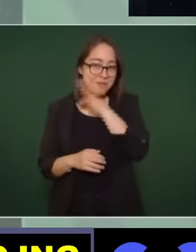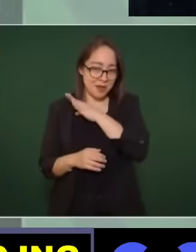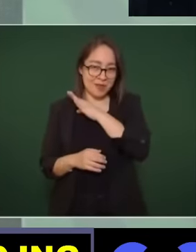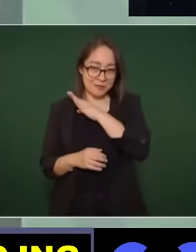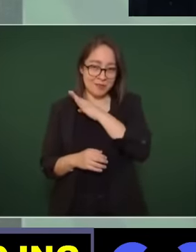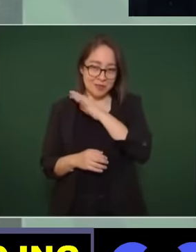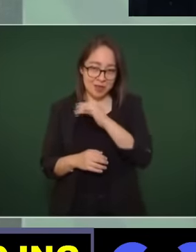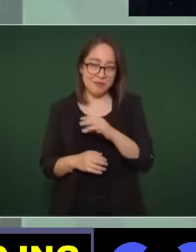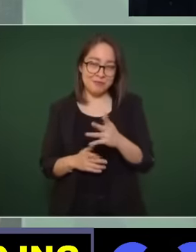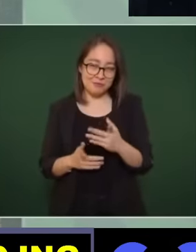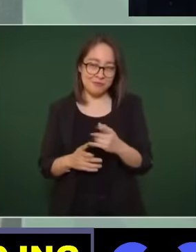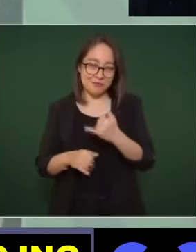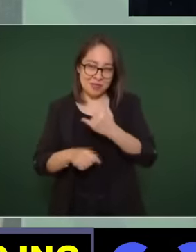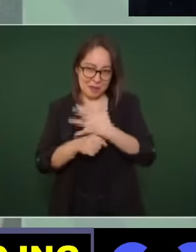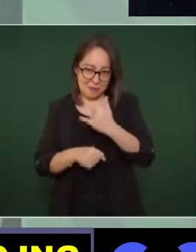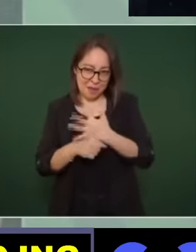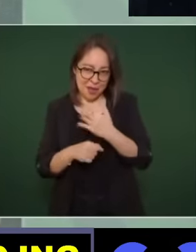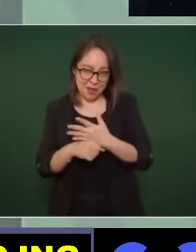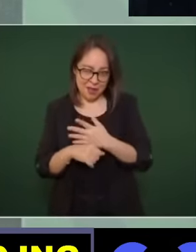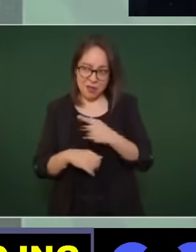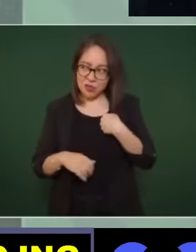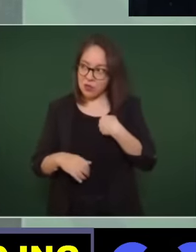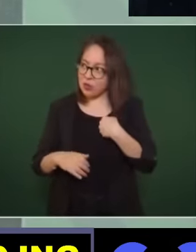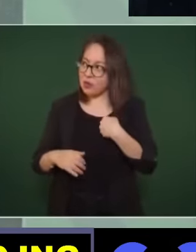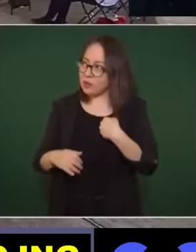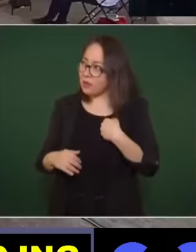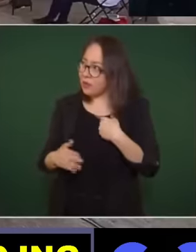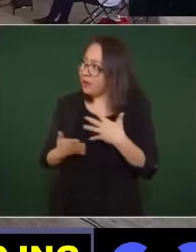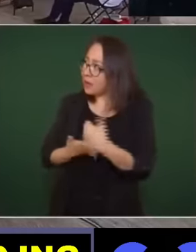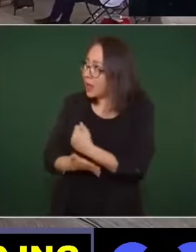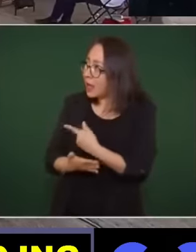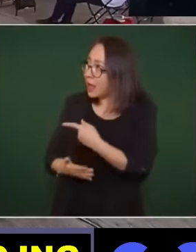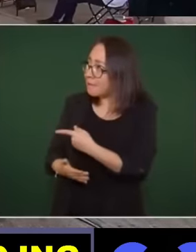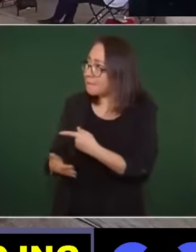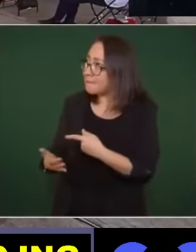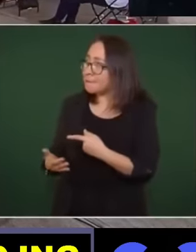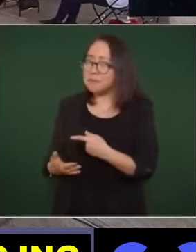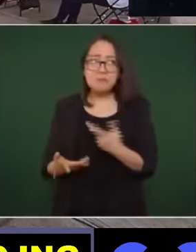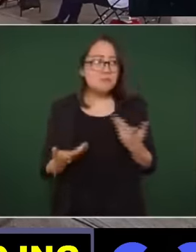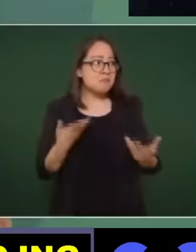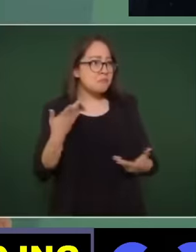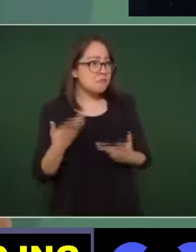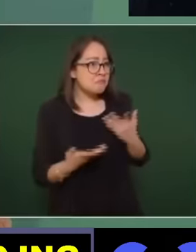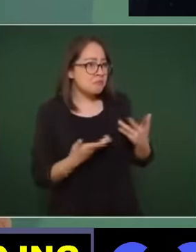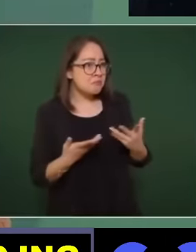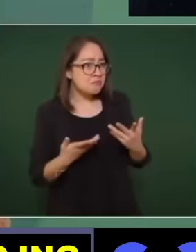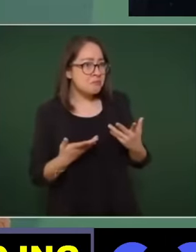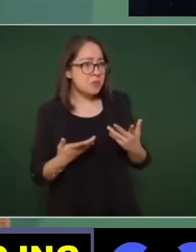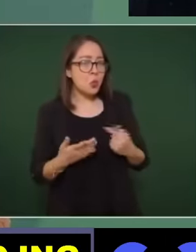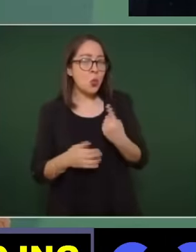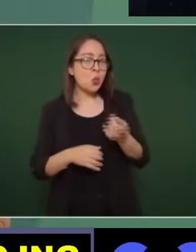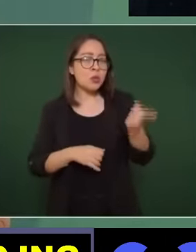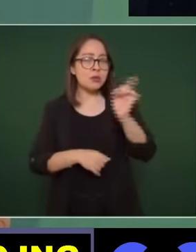y un día llega este el usurpador a yucatán